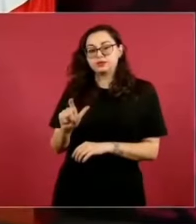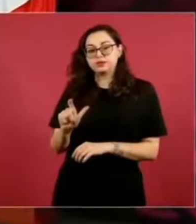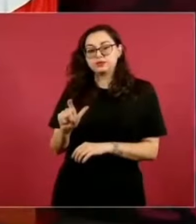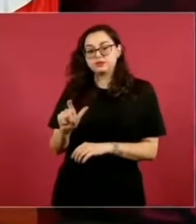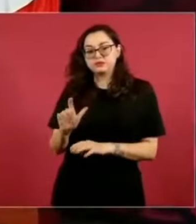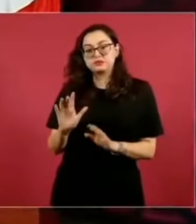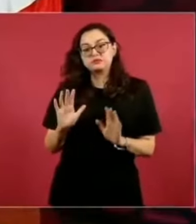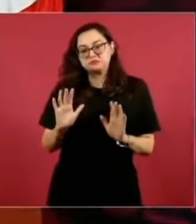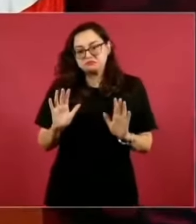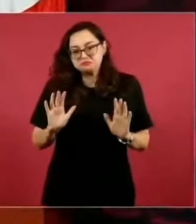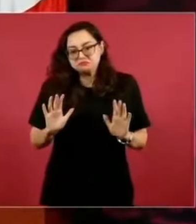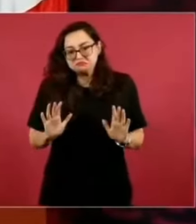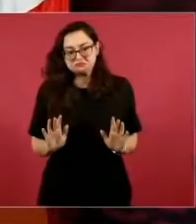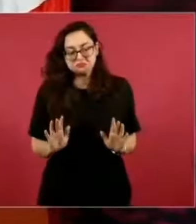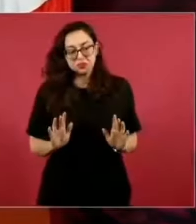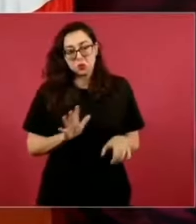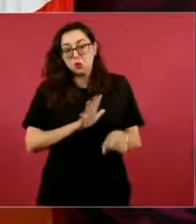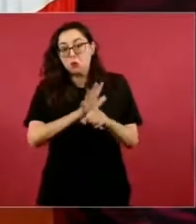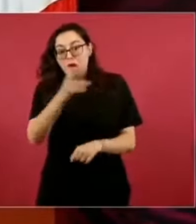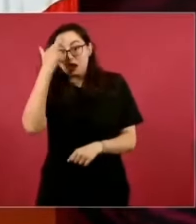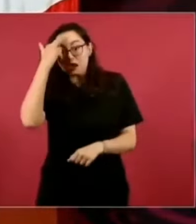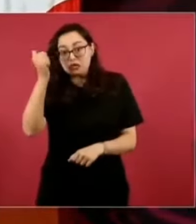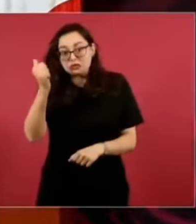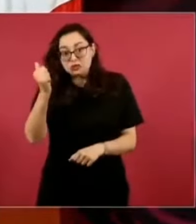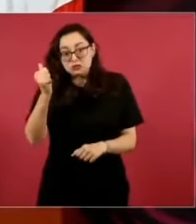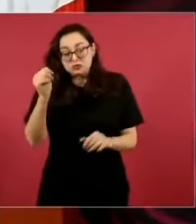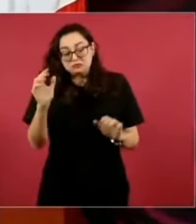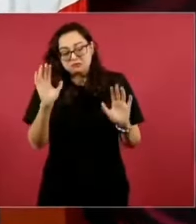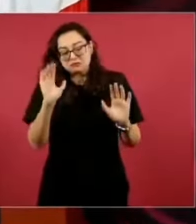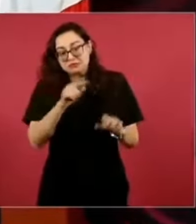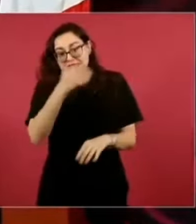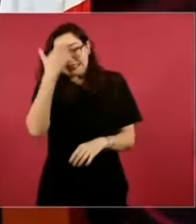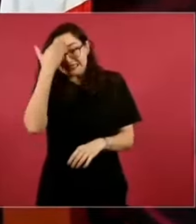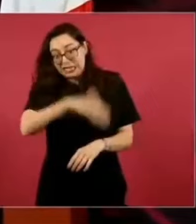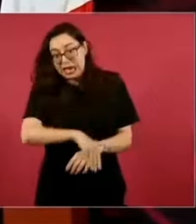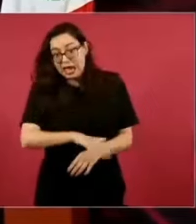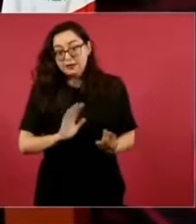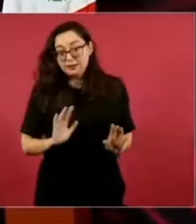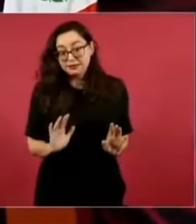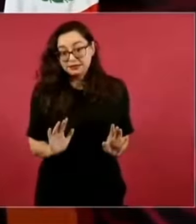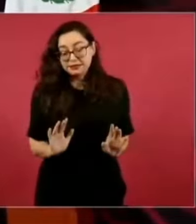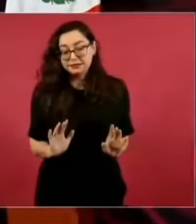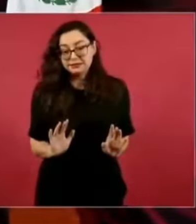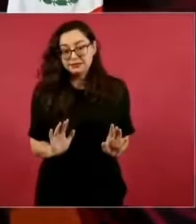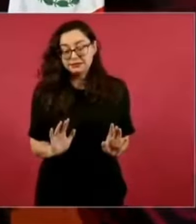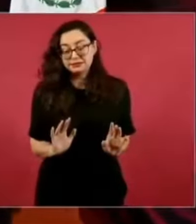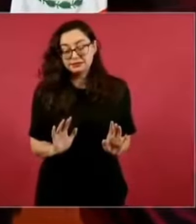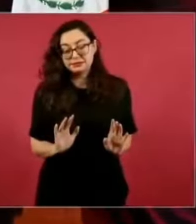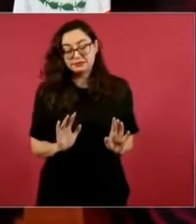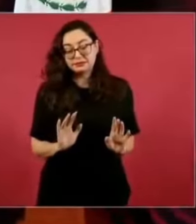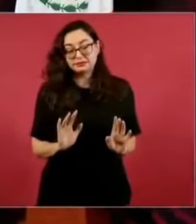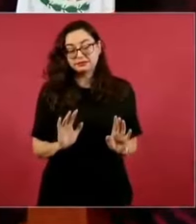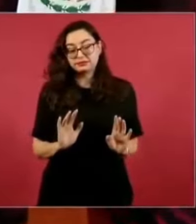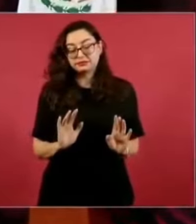pues puede tener alguna justificación, no, pero por lo general no